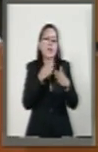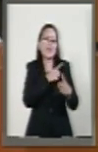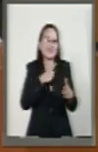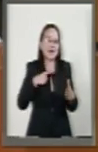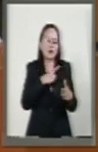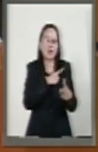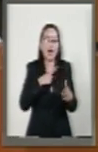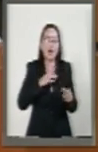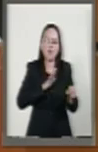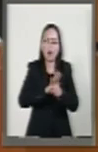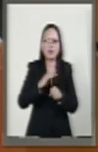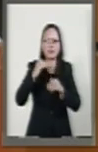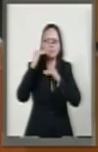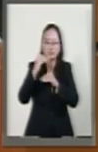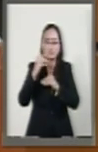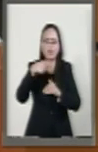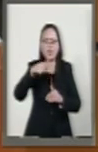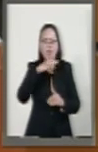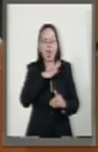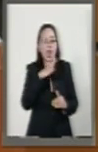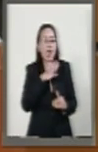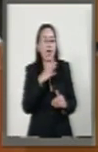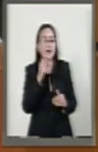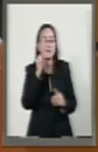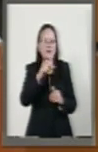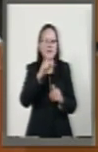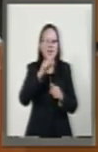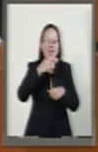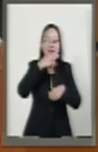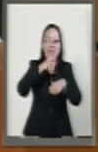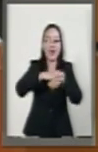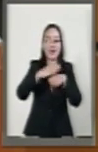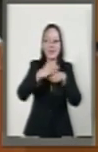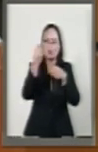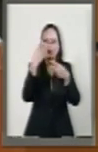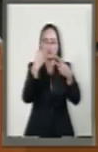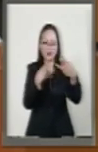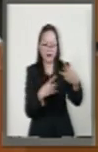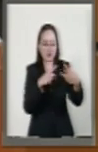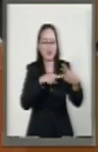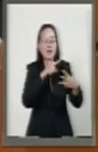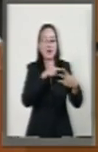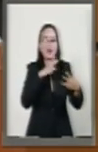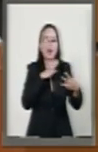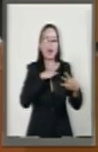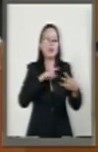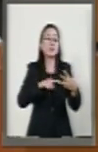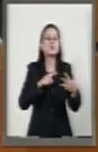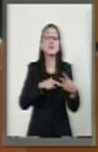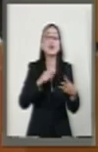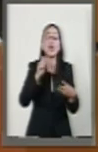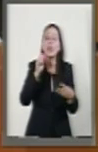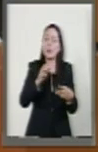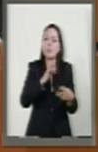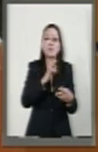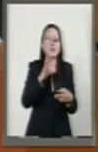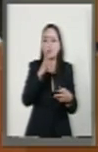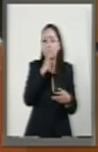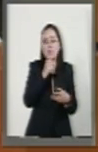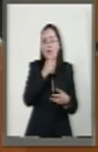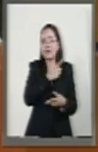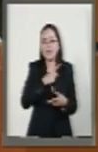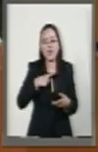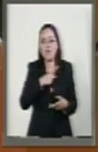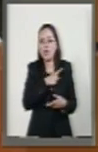determinado el sistema de alerta, se permite que los entes públicos que se ubiquen en la clasificación de bajo endeudamiento sostenible